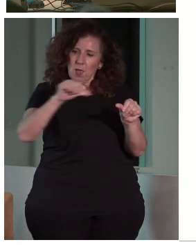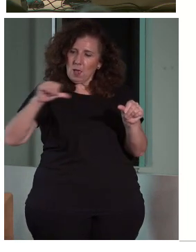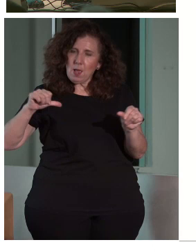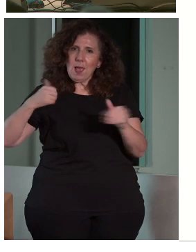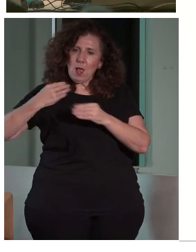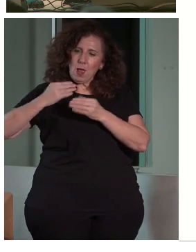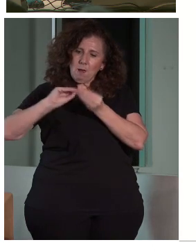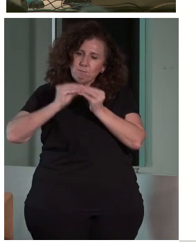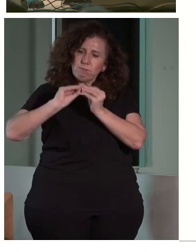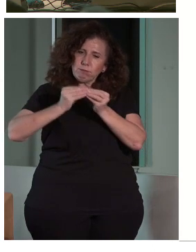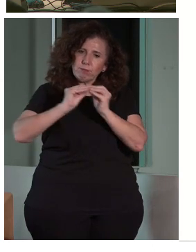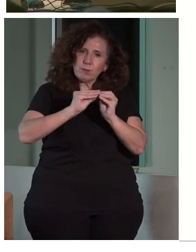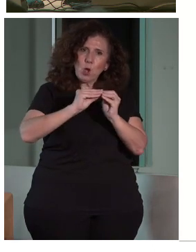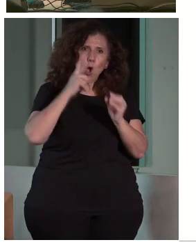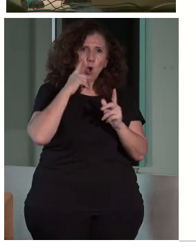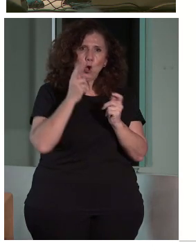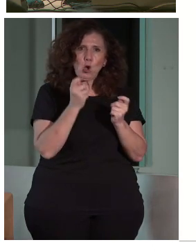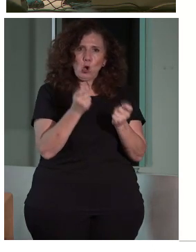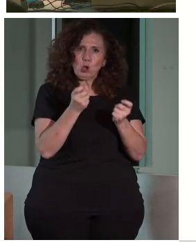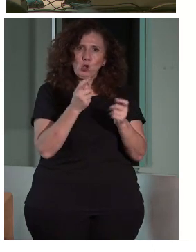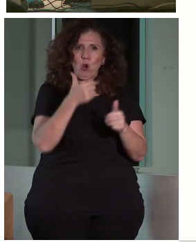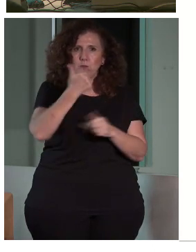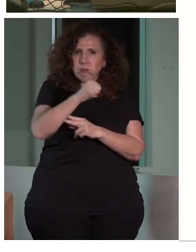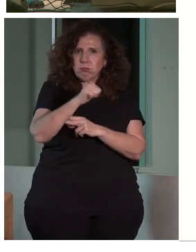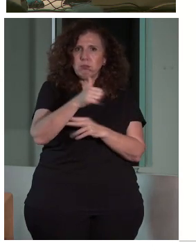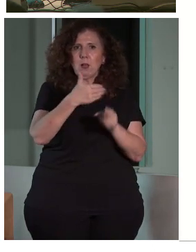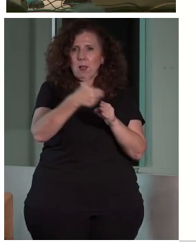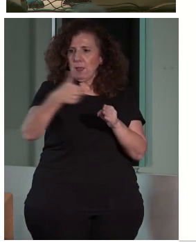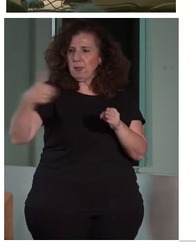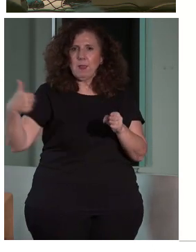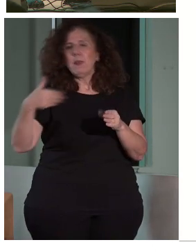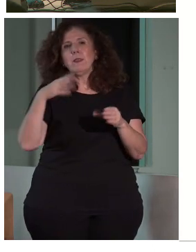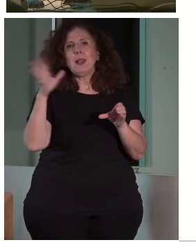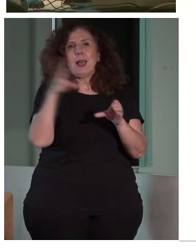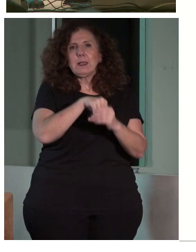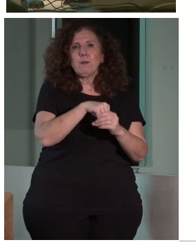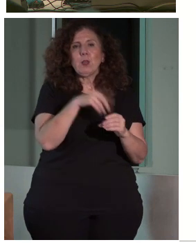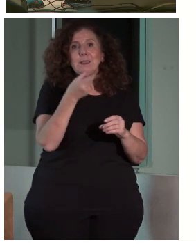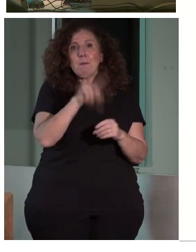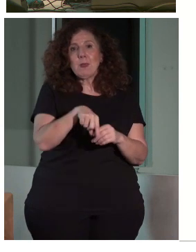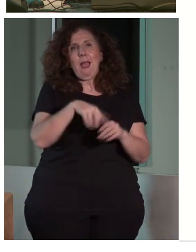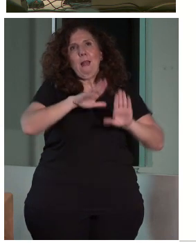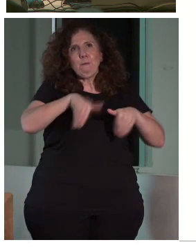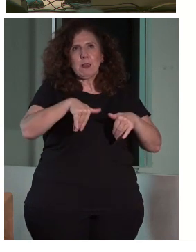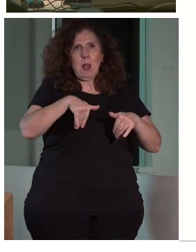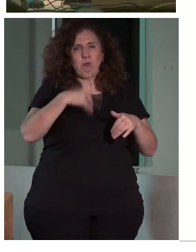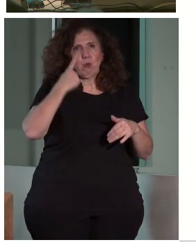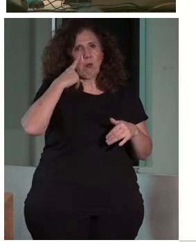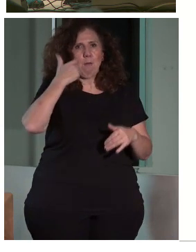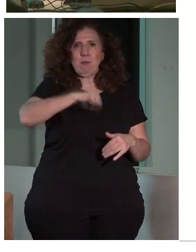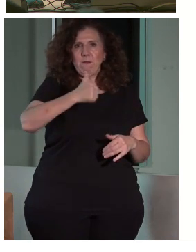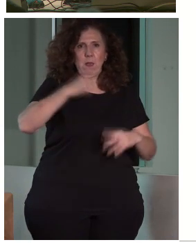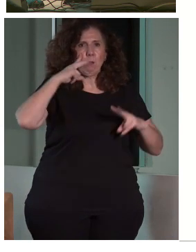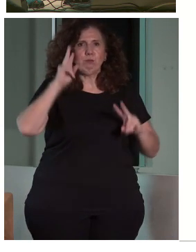sobre esas intervenciones y la verificación final? Bueno, pues, como veréis, esto